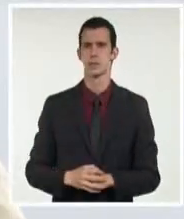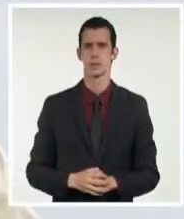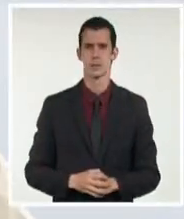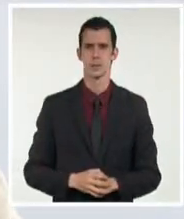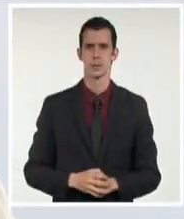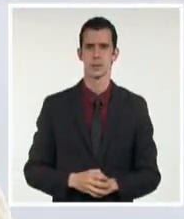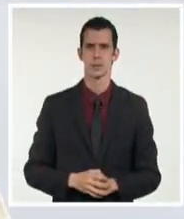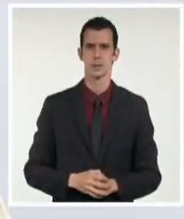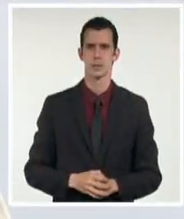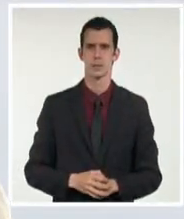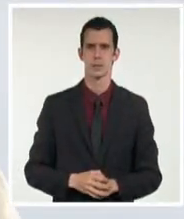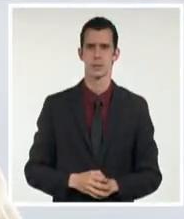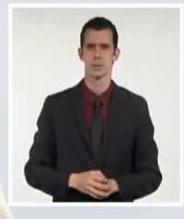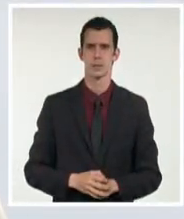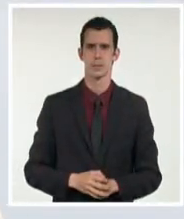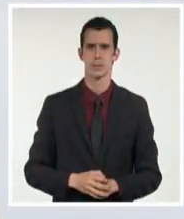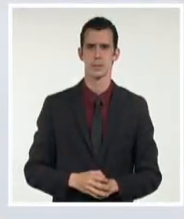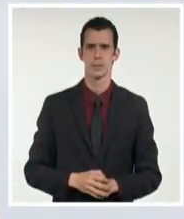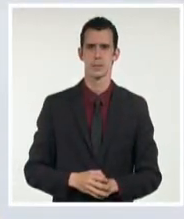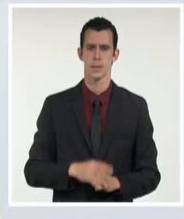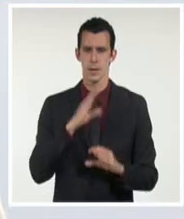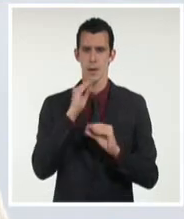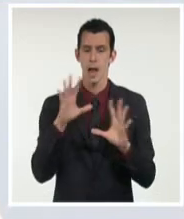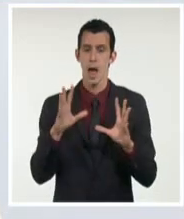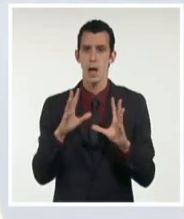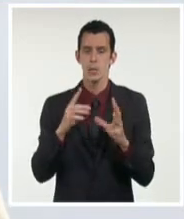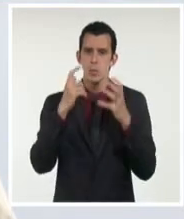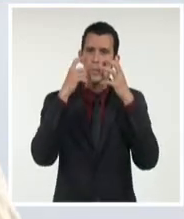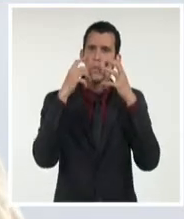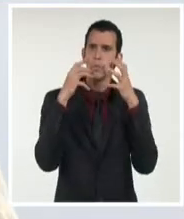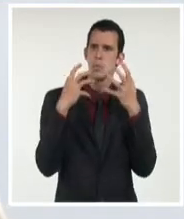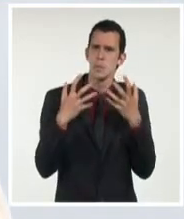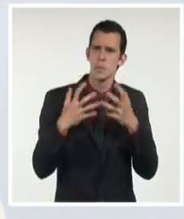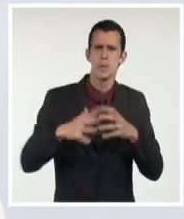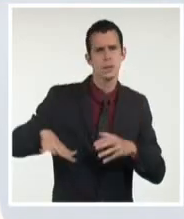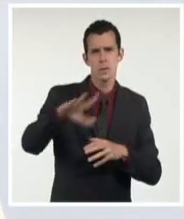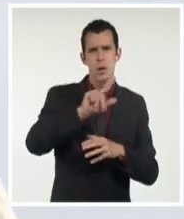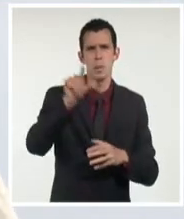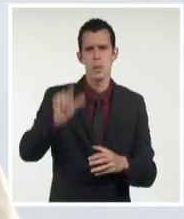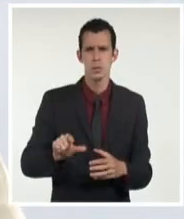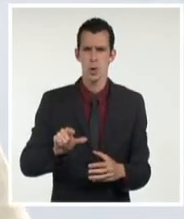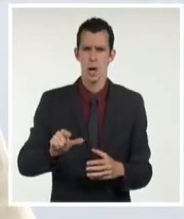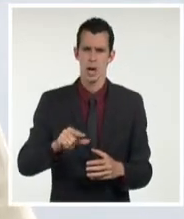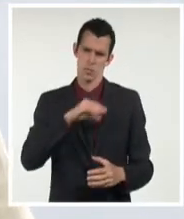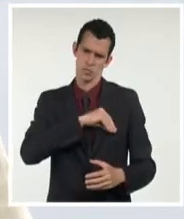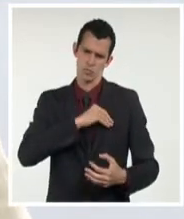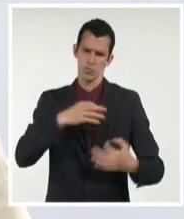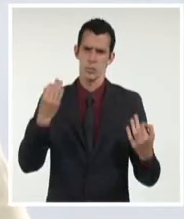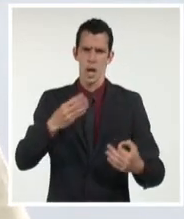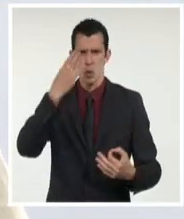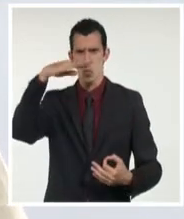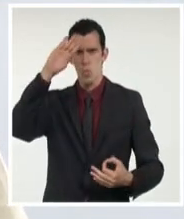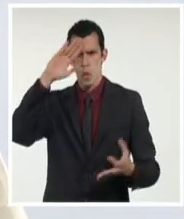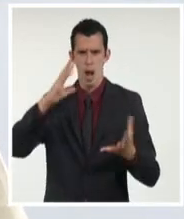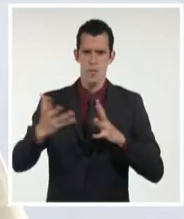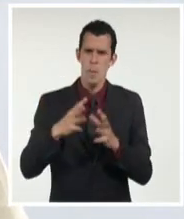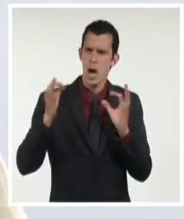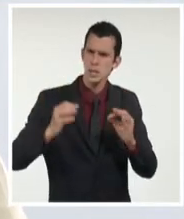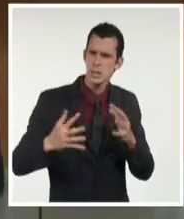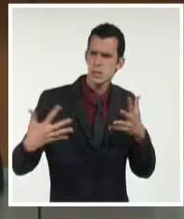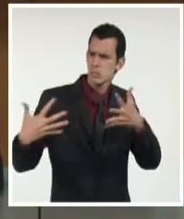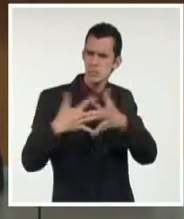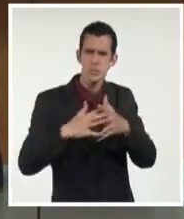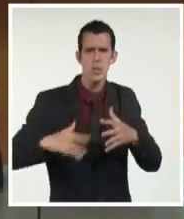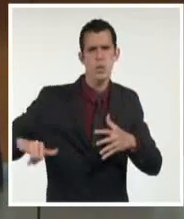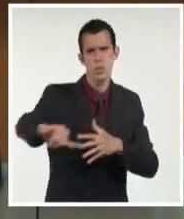la autenticidad, la originalidad y sobre todo la cubanía que se le impone a este proceso electoral actual.